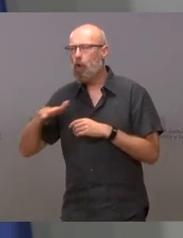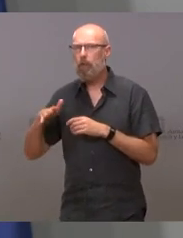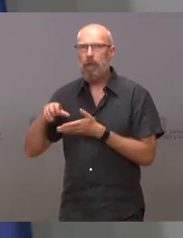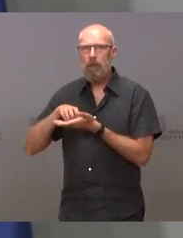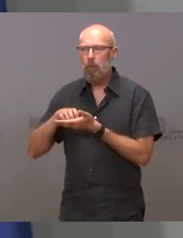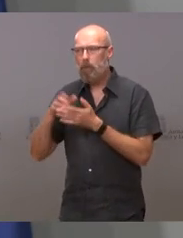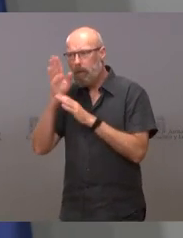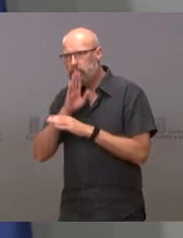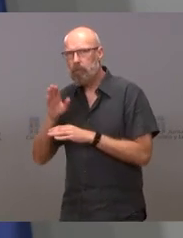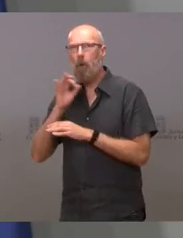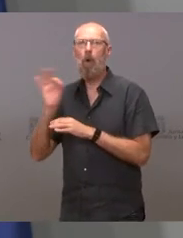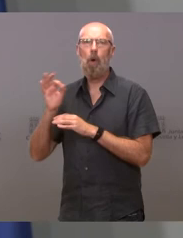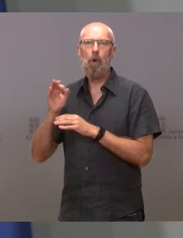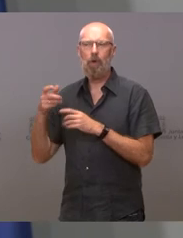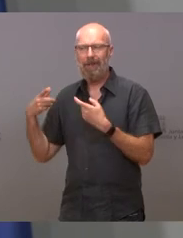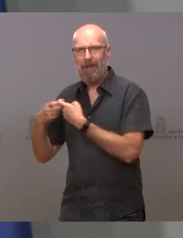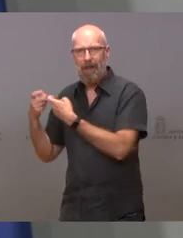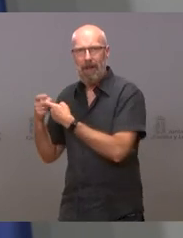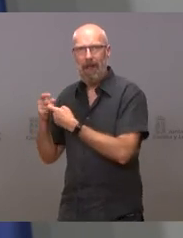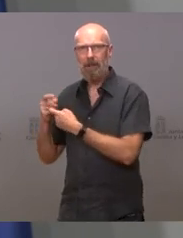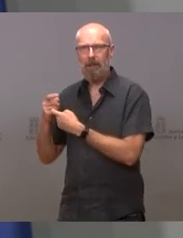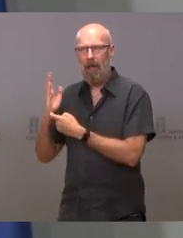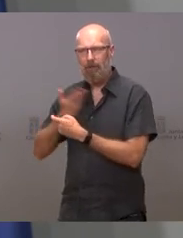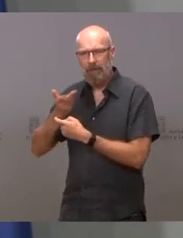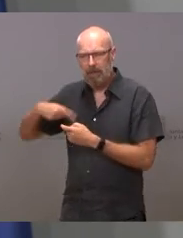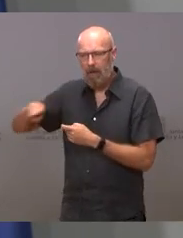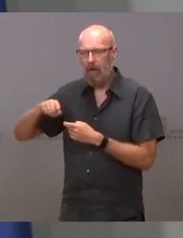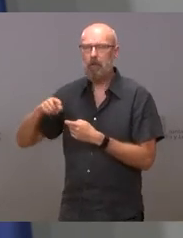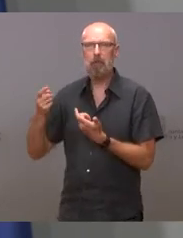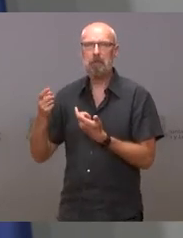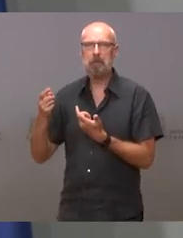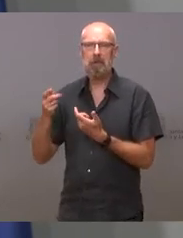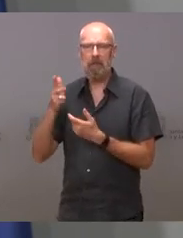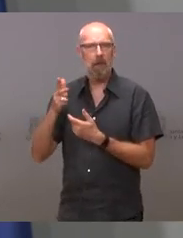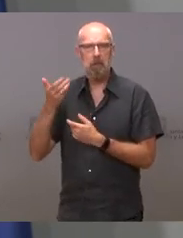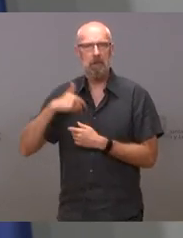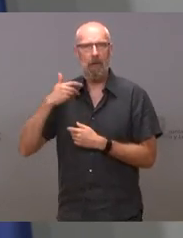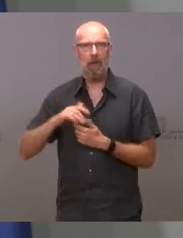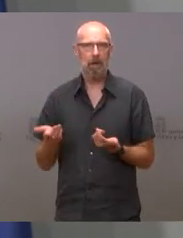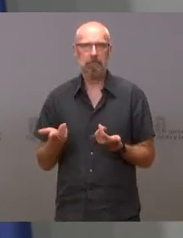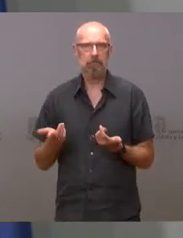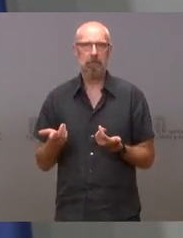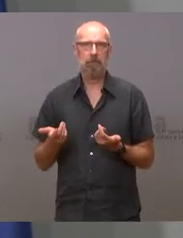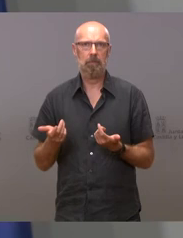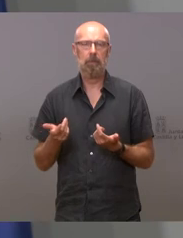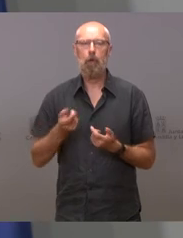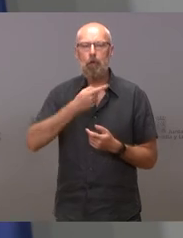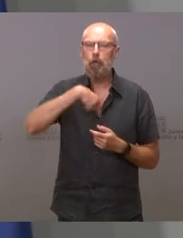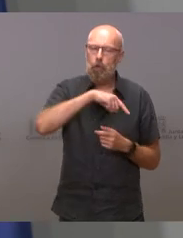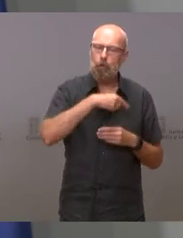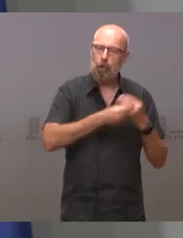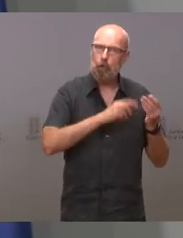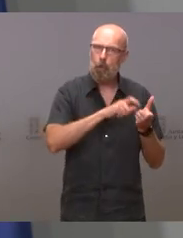extrajudiciales y eso no tiene que votar nadie. es su derecho y nosotros lo que hacemos es colaborar activamente